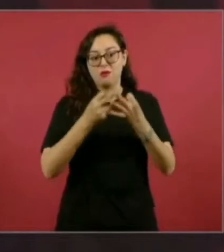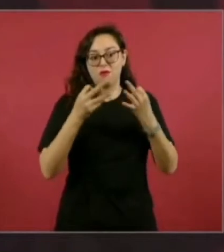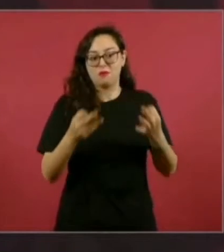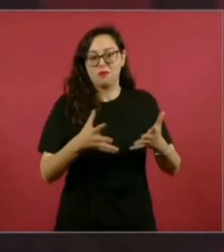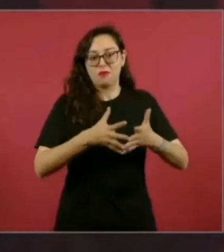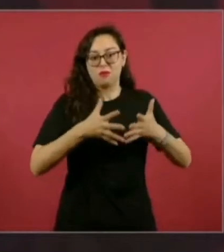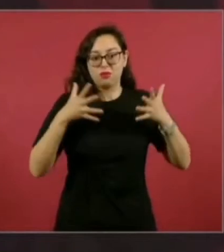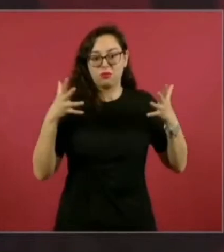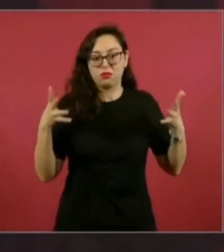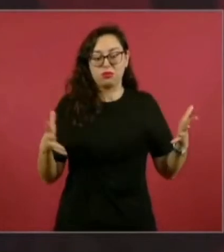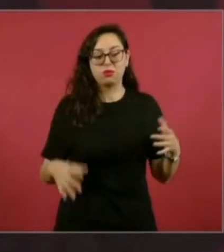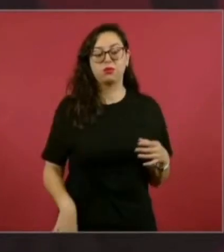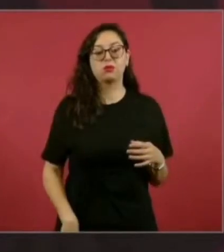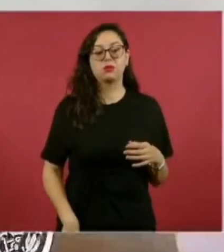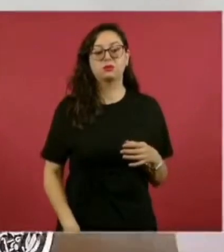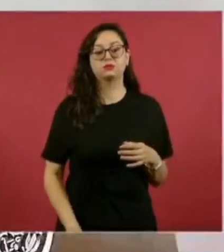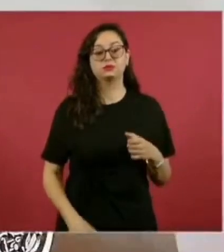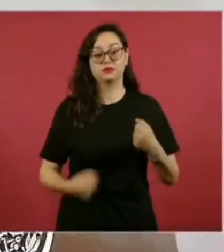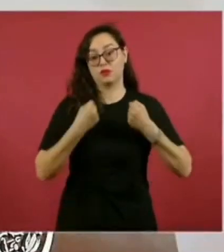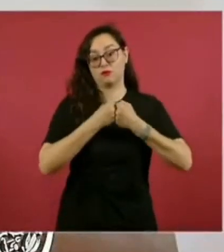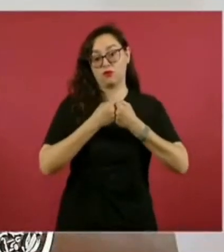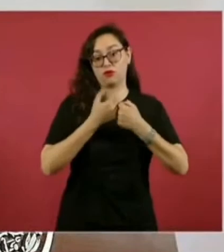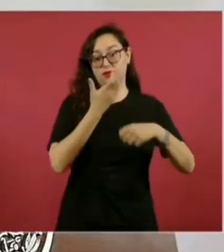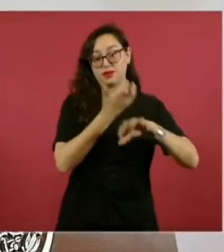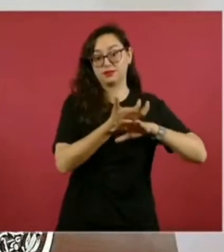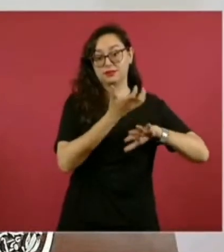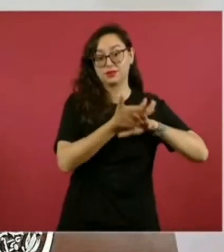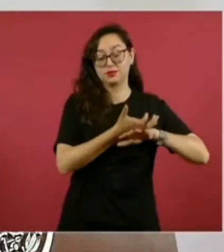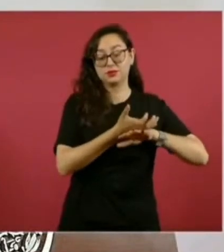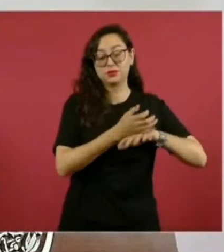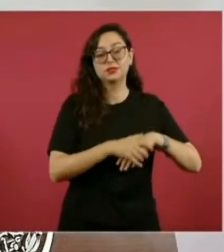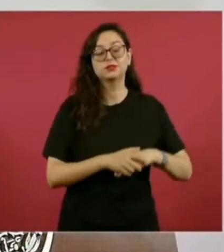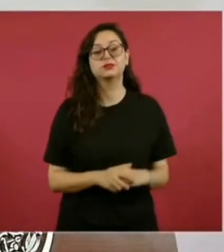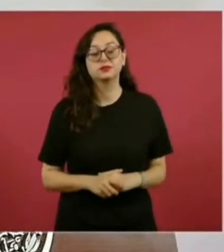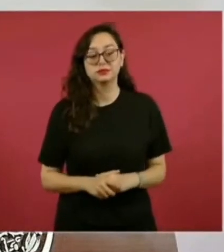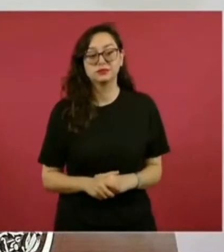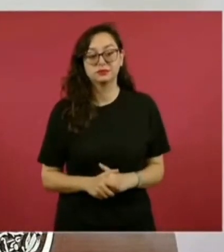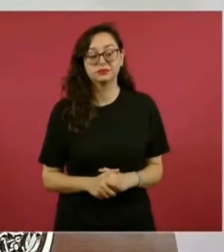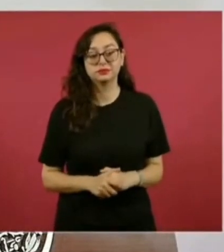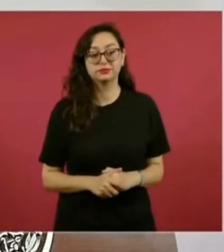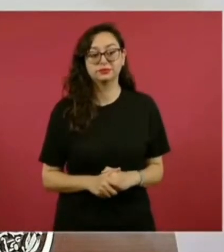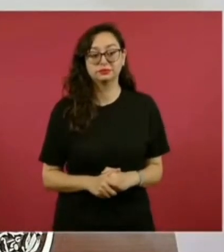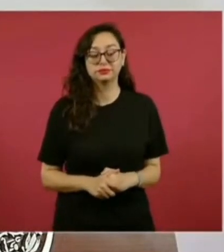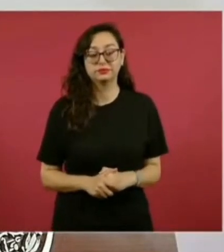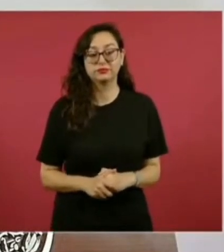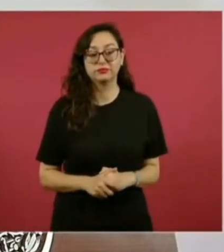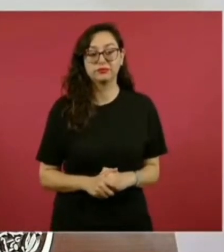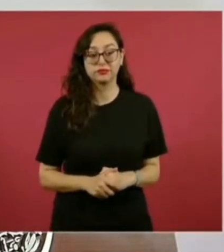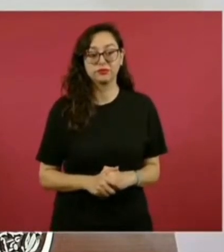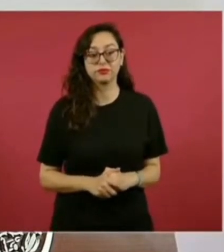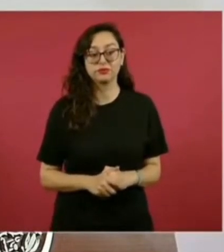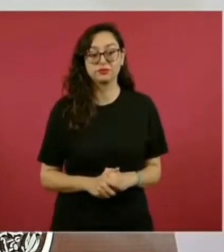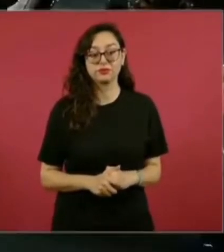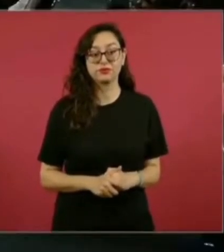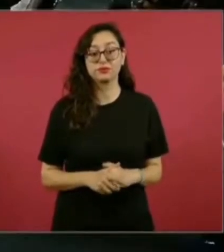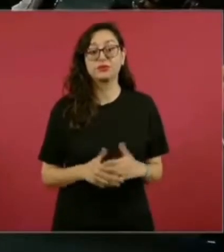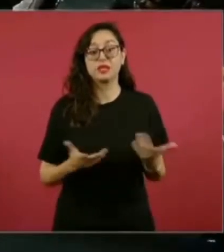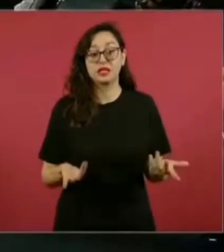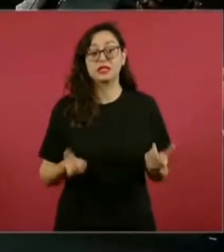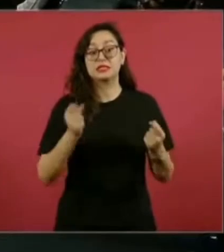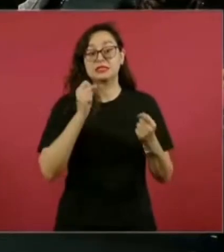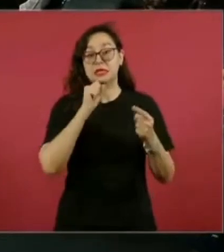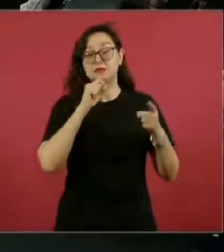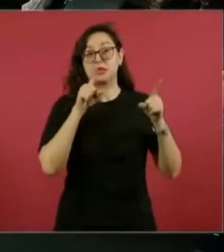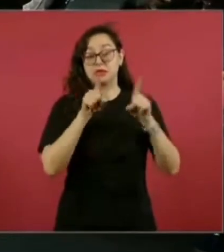su frontera con Estados Unidos, además su frontera con